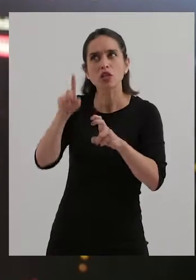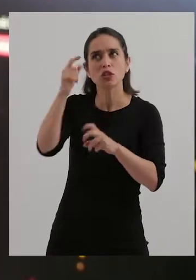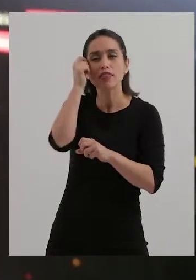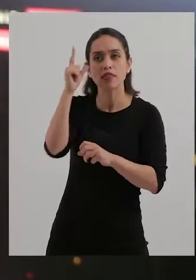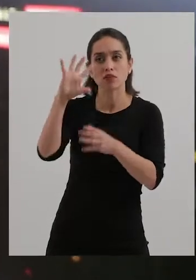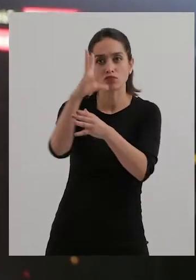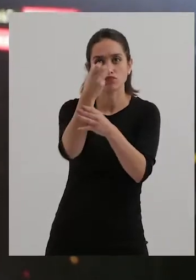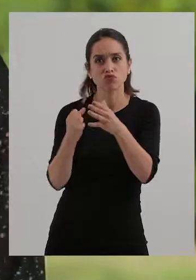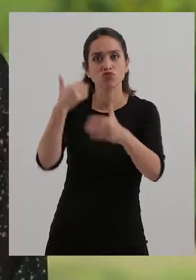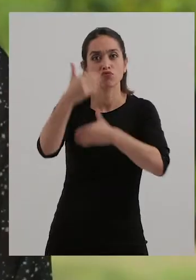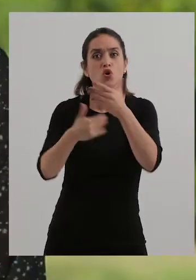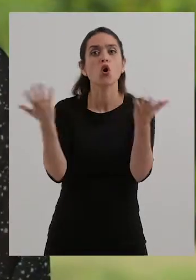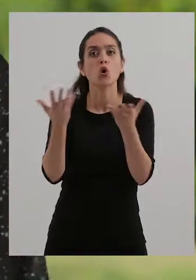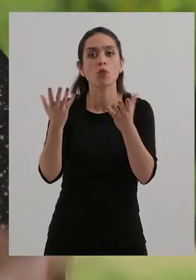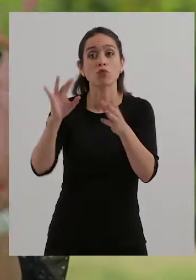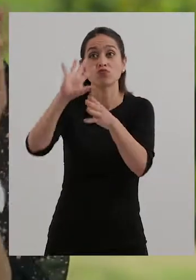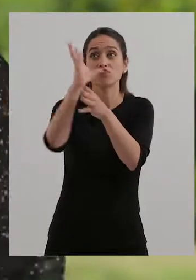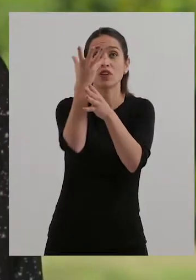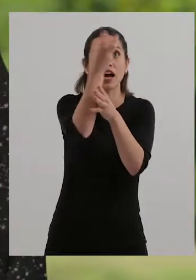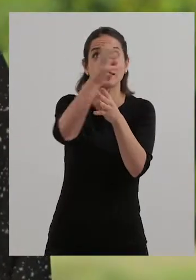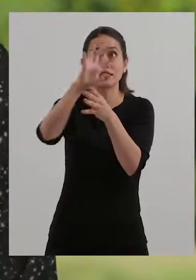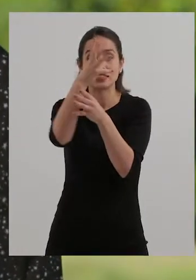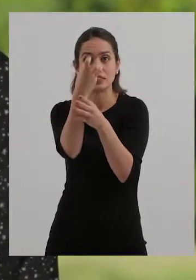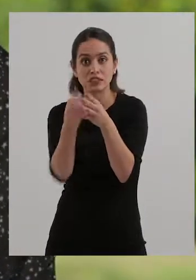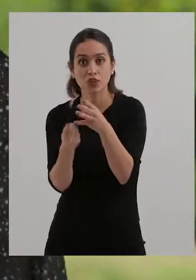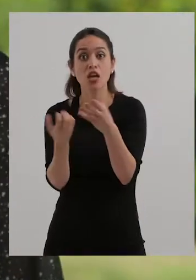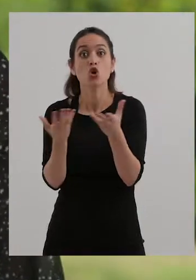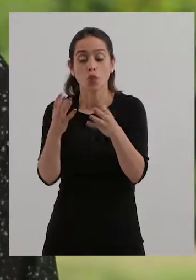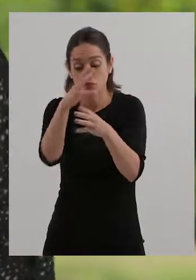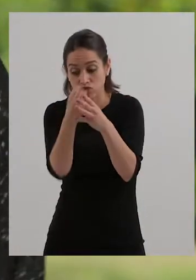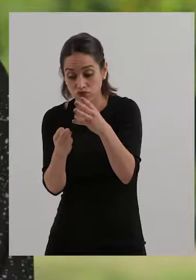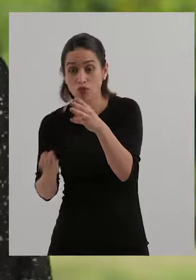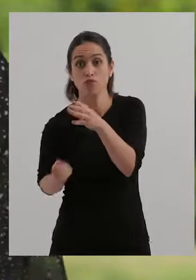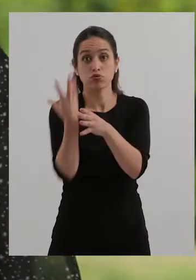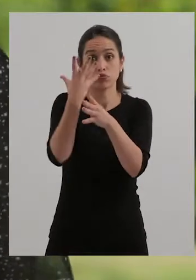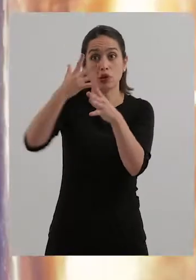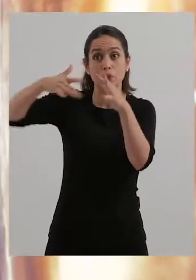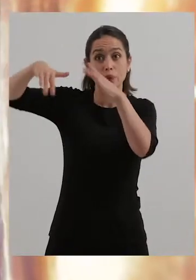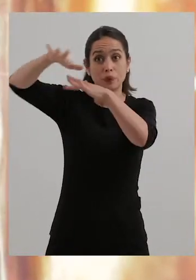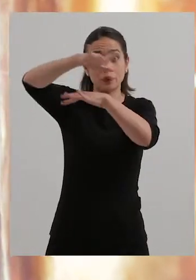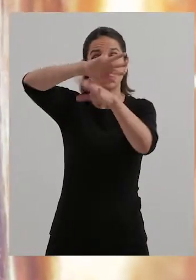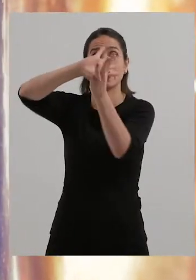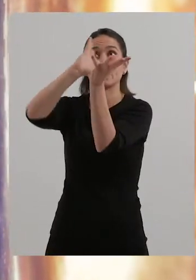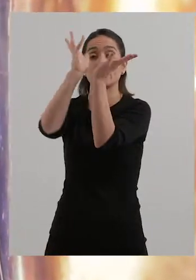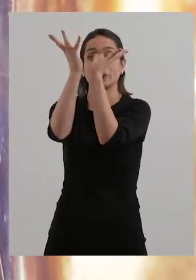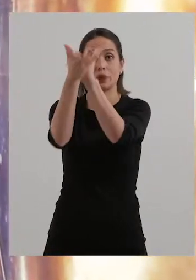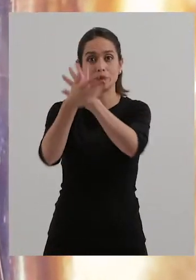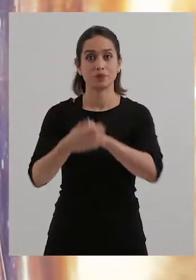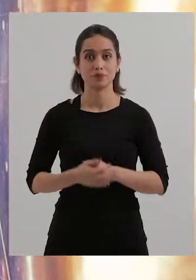física de los agujeros negros, cómo funcionan, cómo comen, digamos, y cómo expelen la materia en la galaxia.